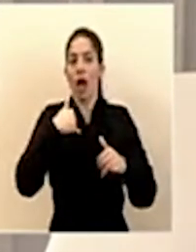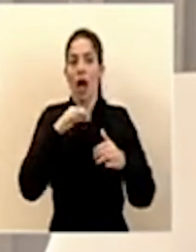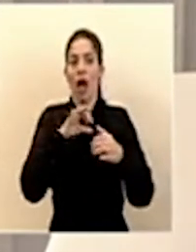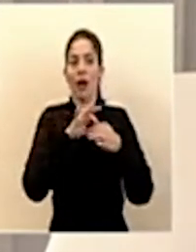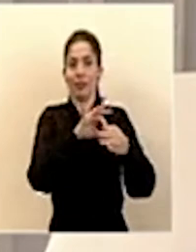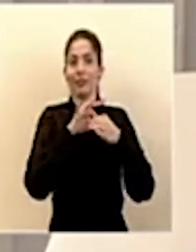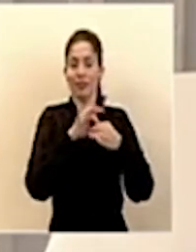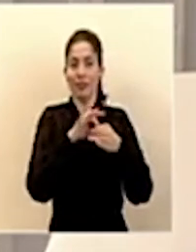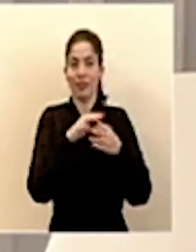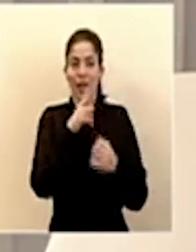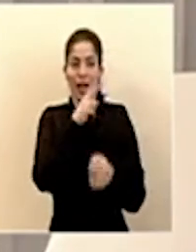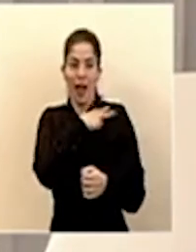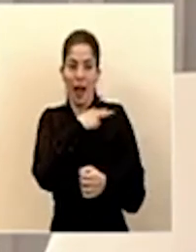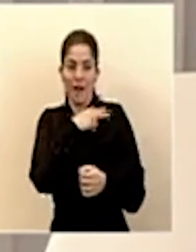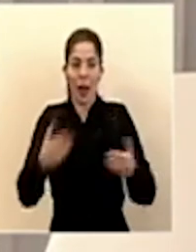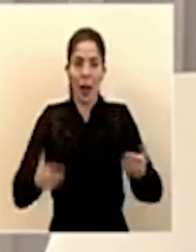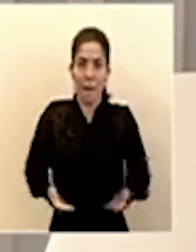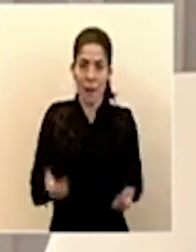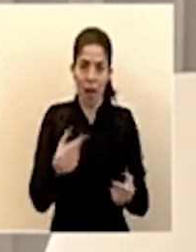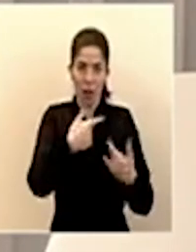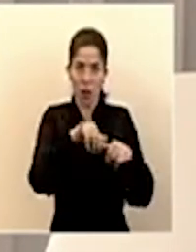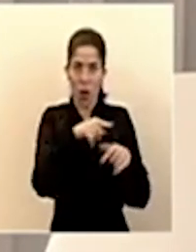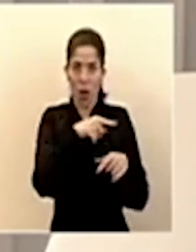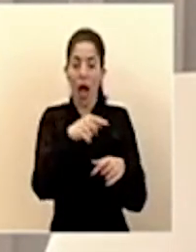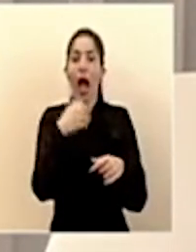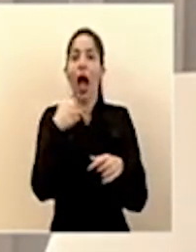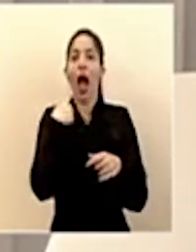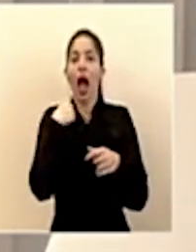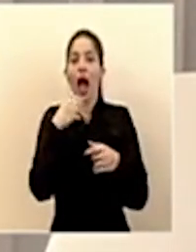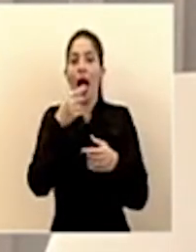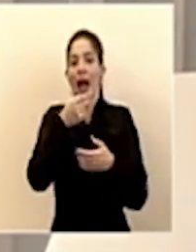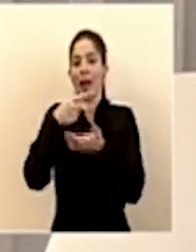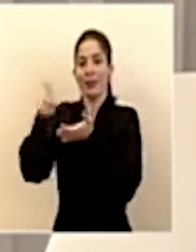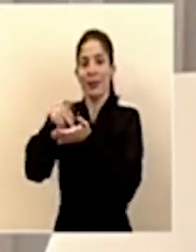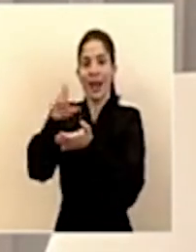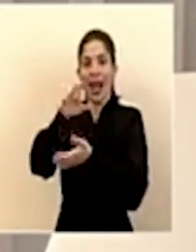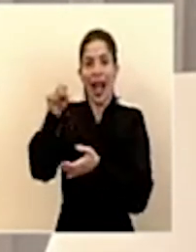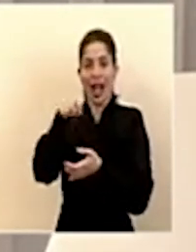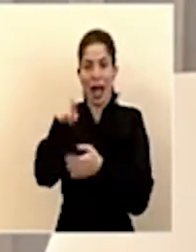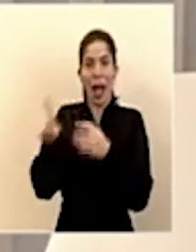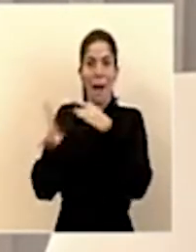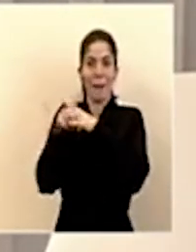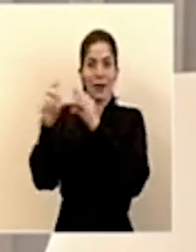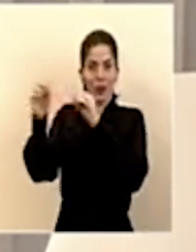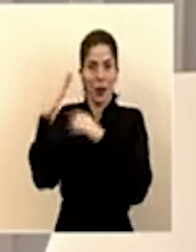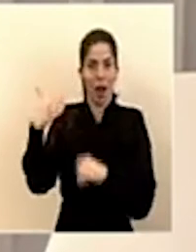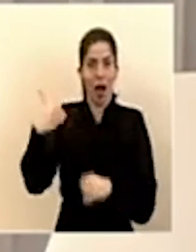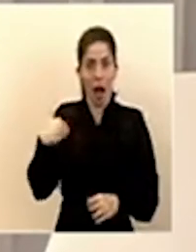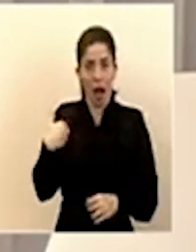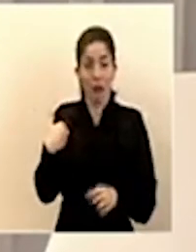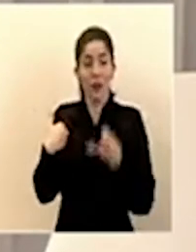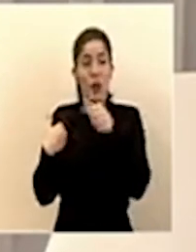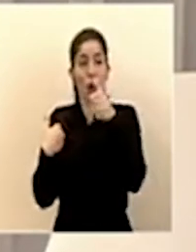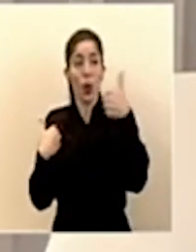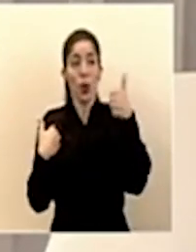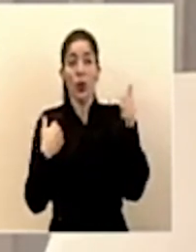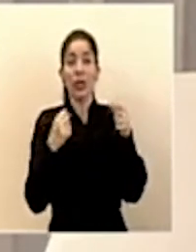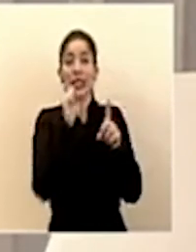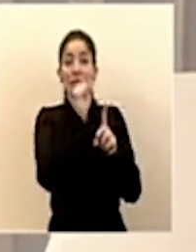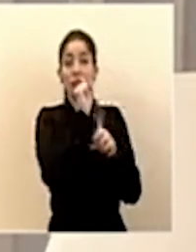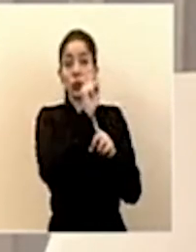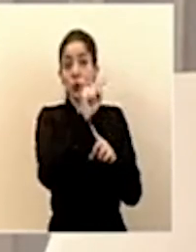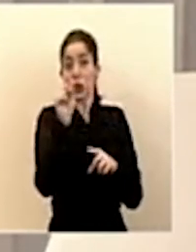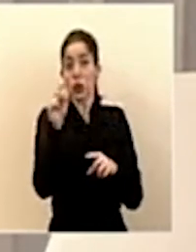obrero-patronal y hay una contribución proporcional que se hace a la caja del Seguro Social en ese caso. En los distintos casos hay formas de